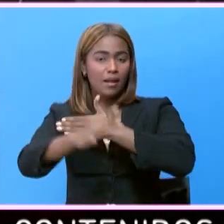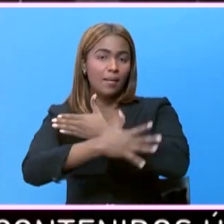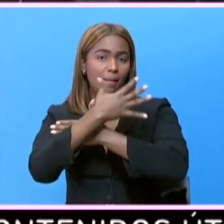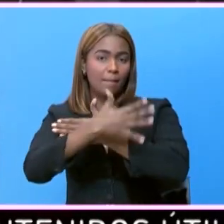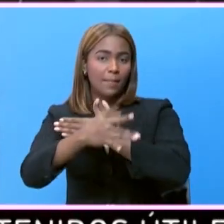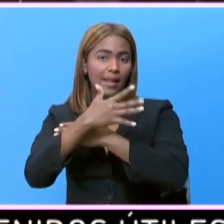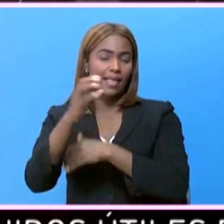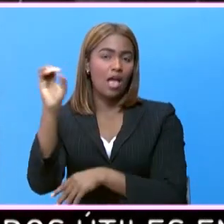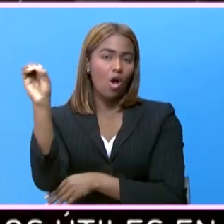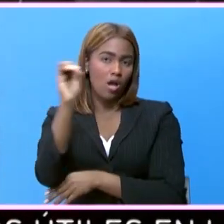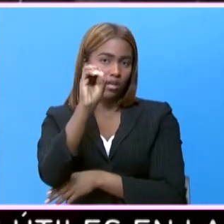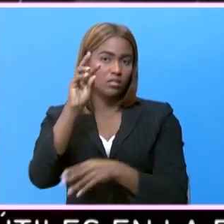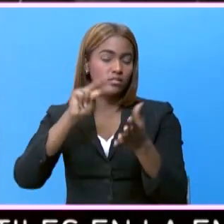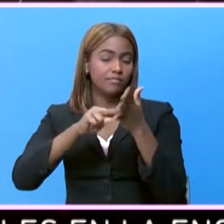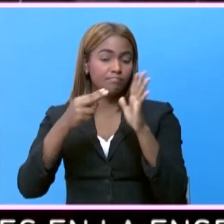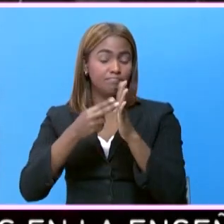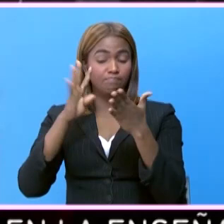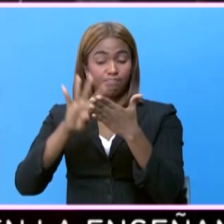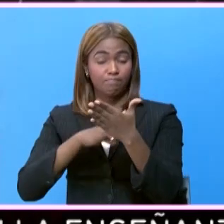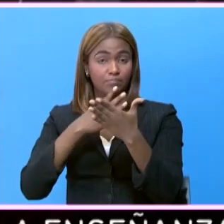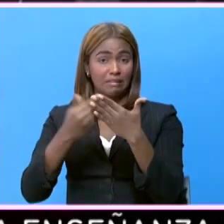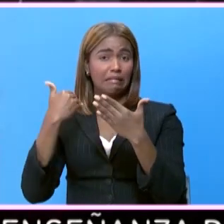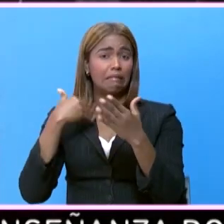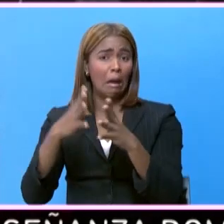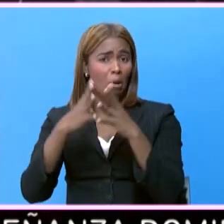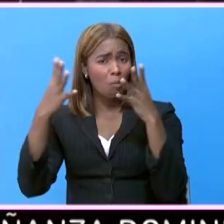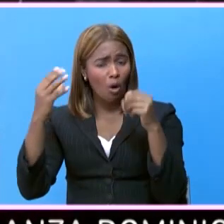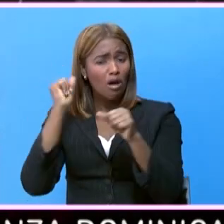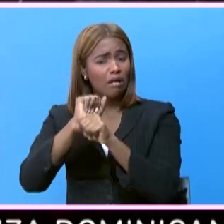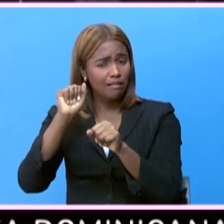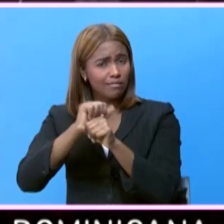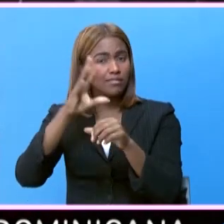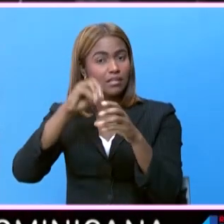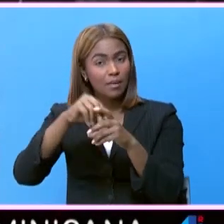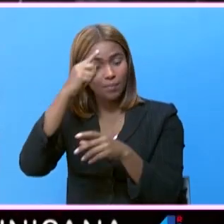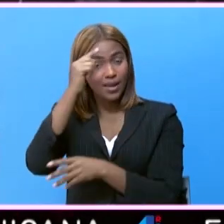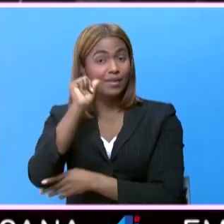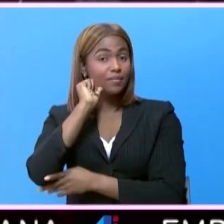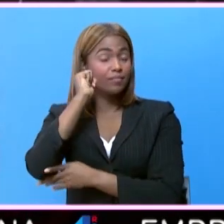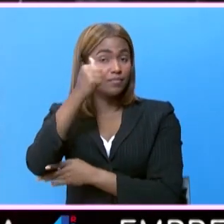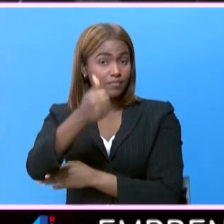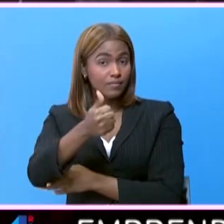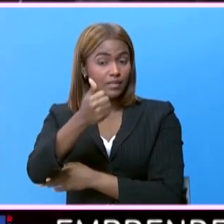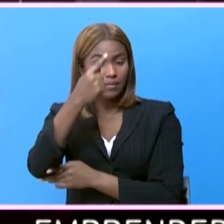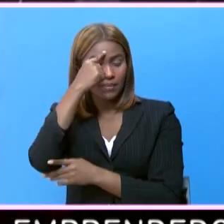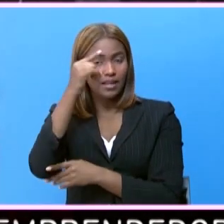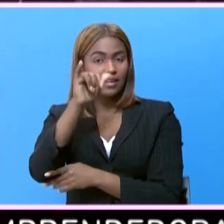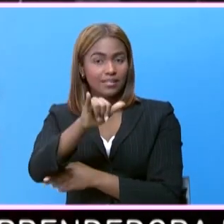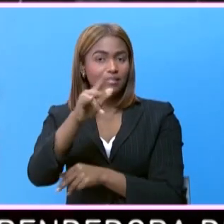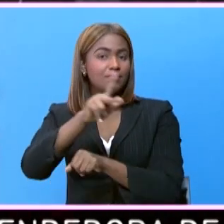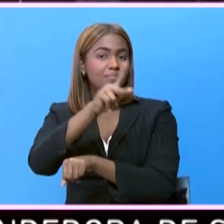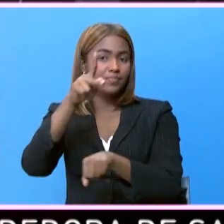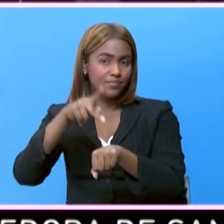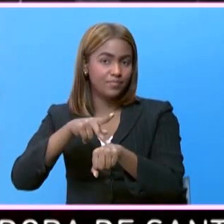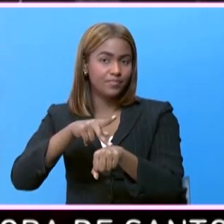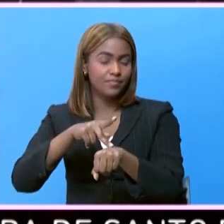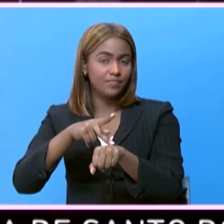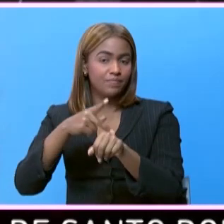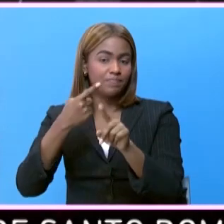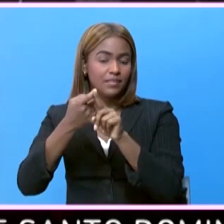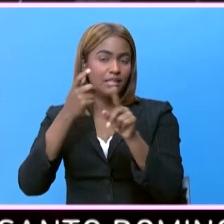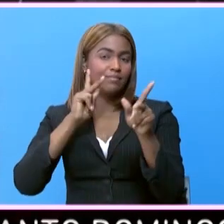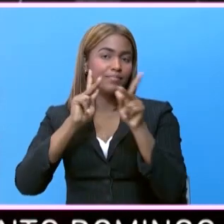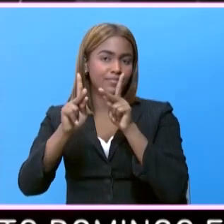Oeste. De manera que la agenda está bien cargada para mañana en esta provincia de